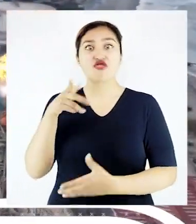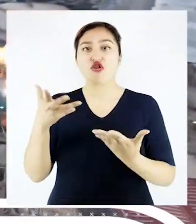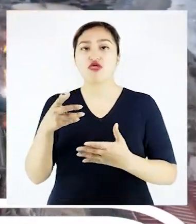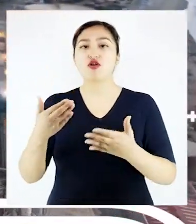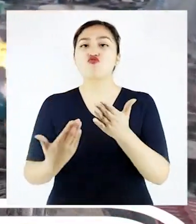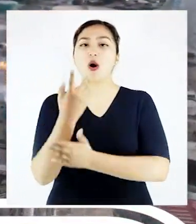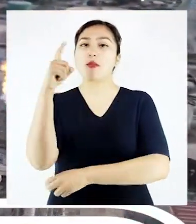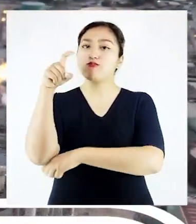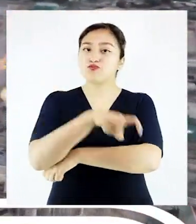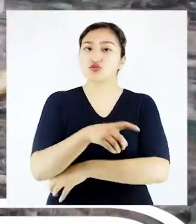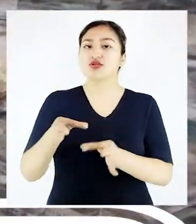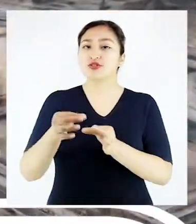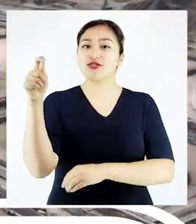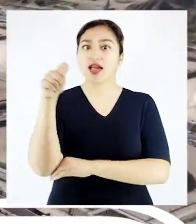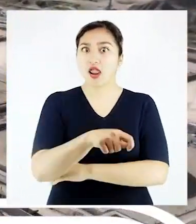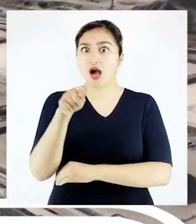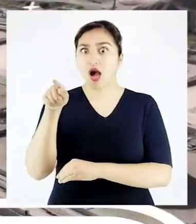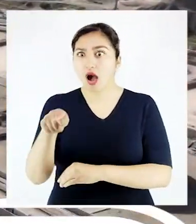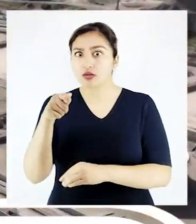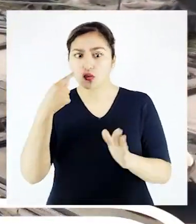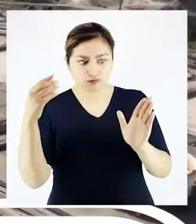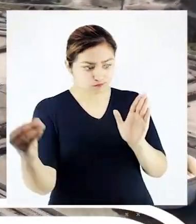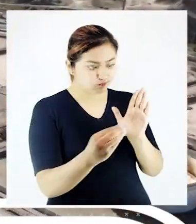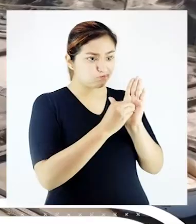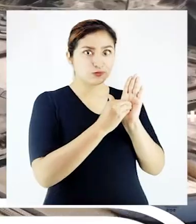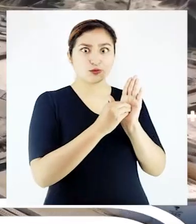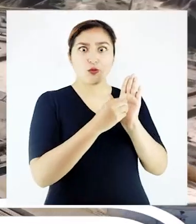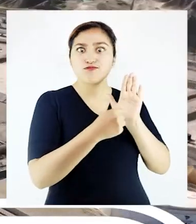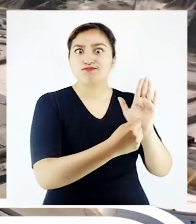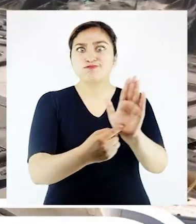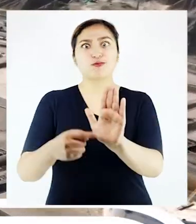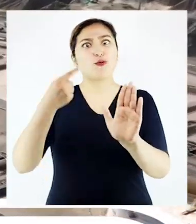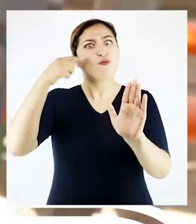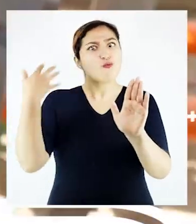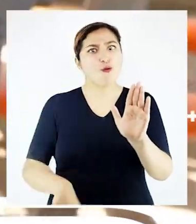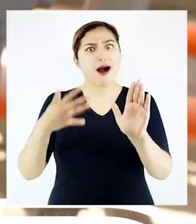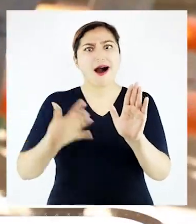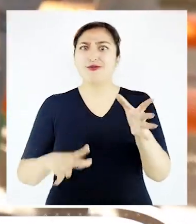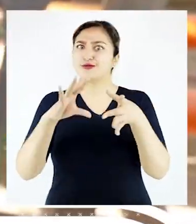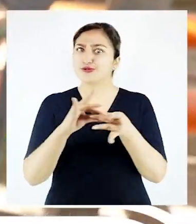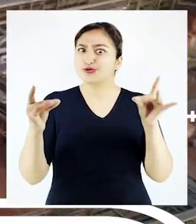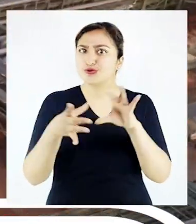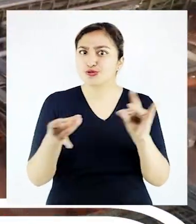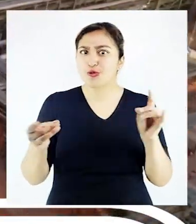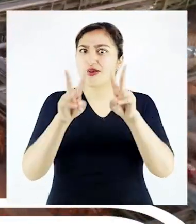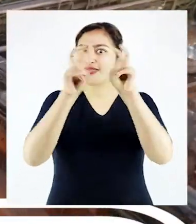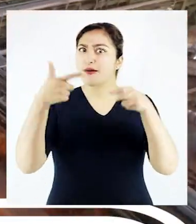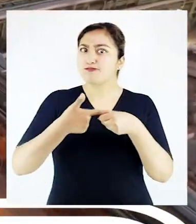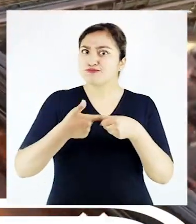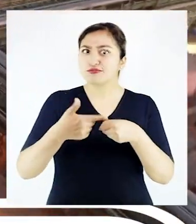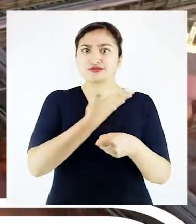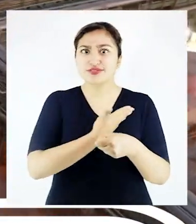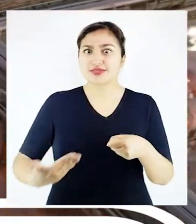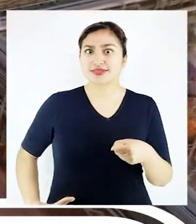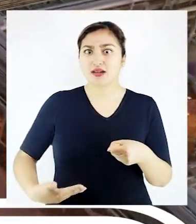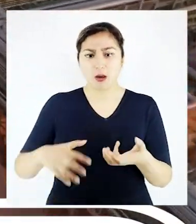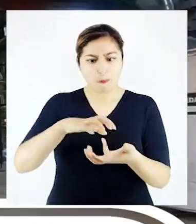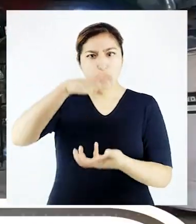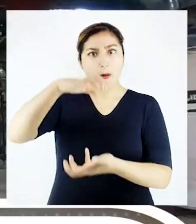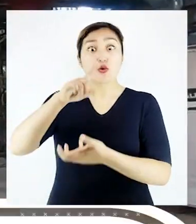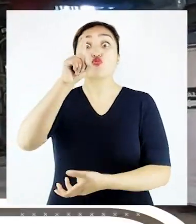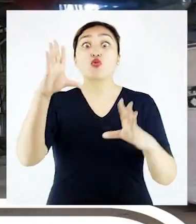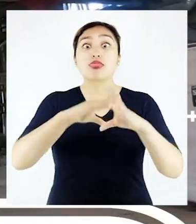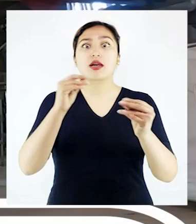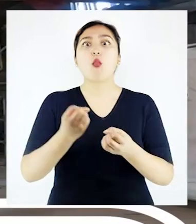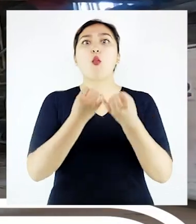Talara. Esta producción marca así un hito en la historia de la petrolera estatal, pues producirá hasta 5.000 barriles diarios de GLP